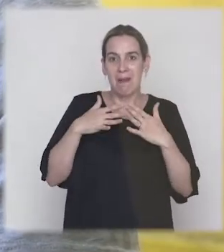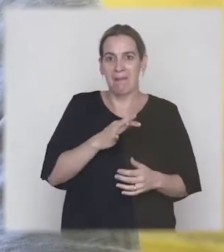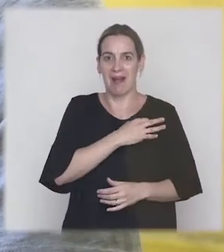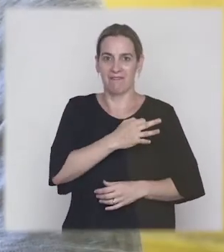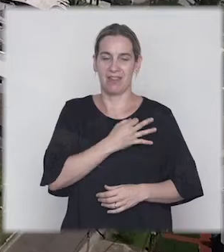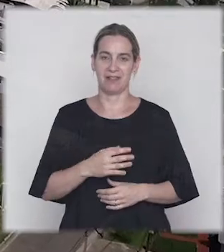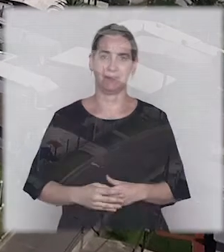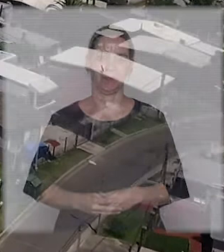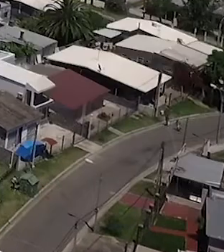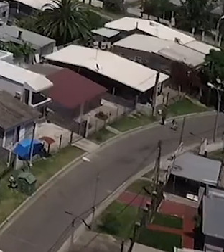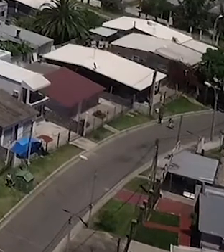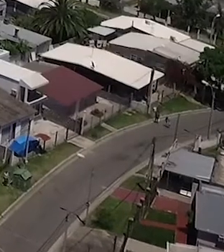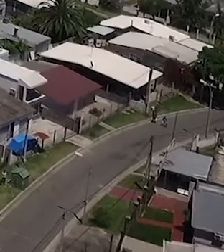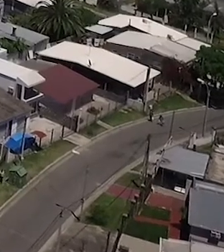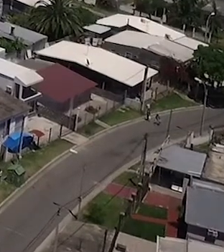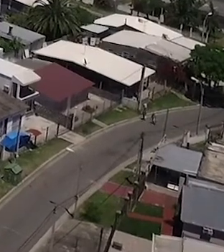para la vida.